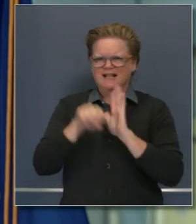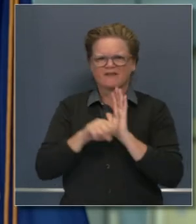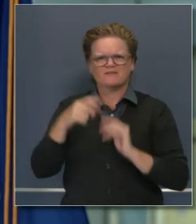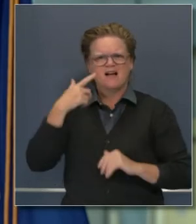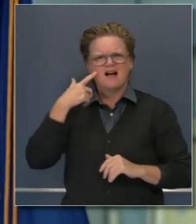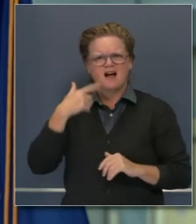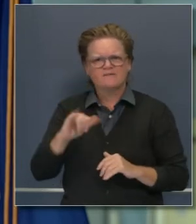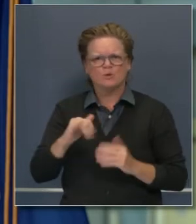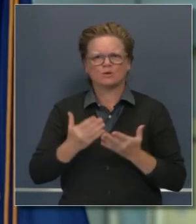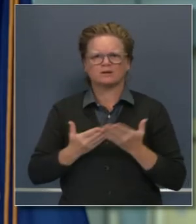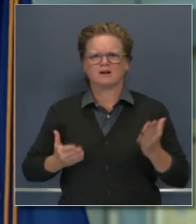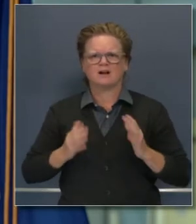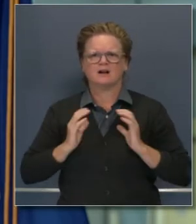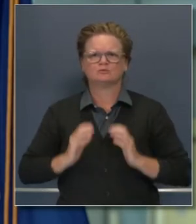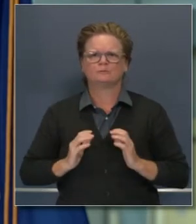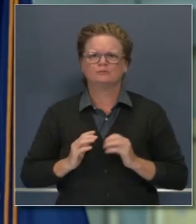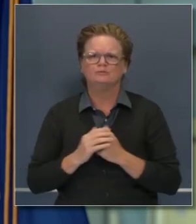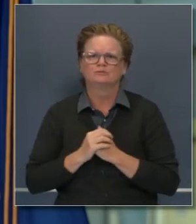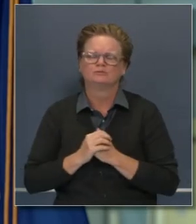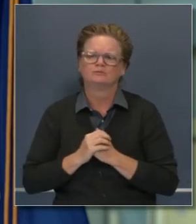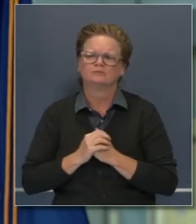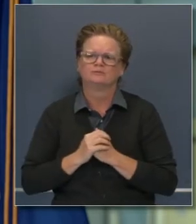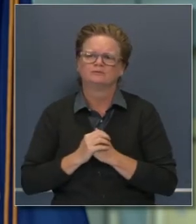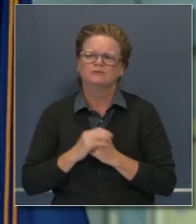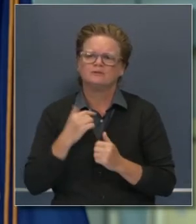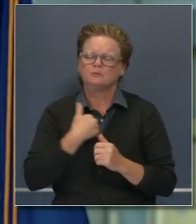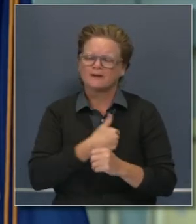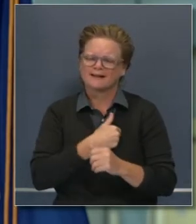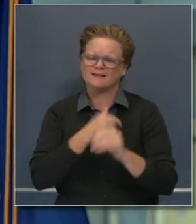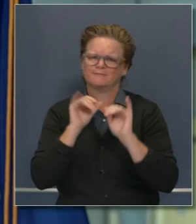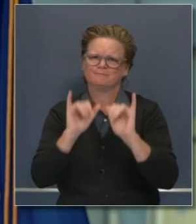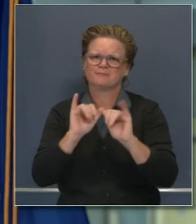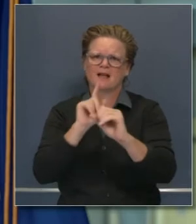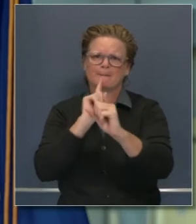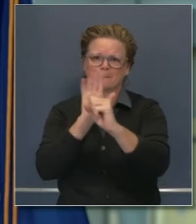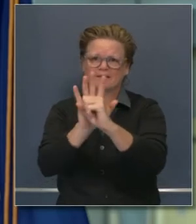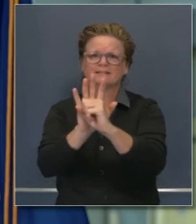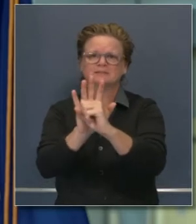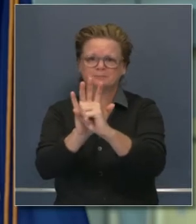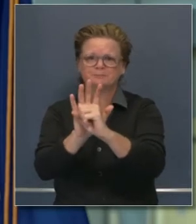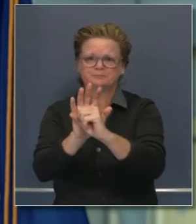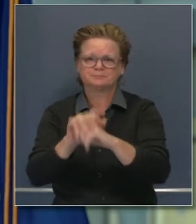experiencia, esto duplica mi resolución de todavía lograr más.